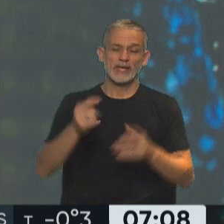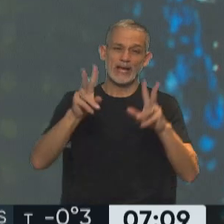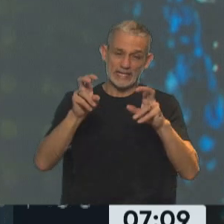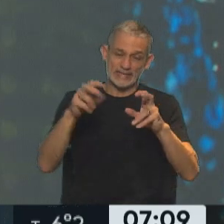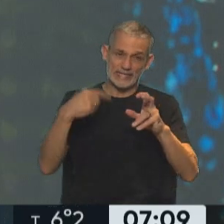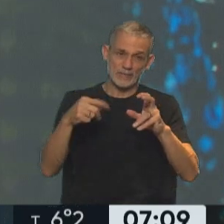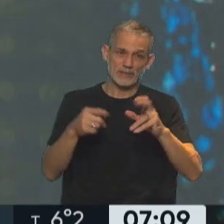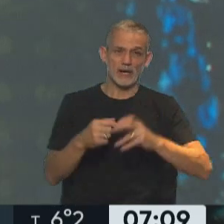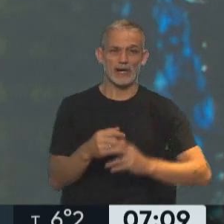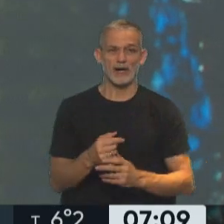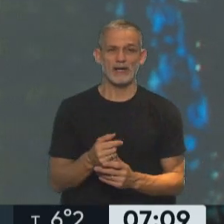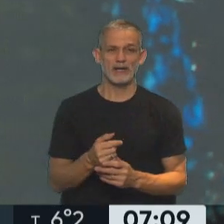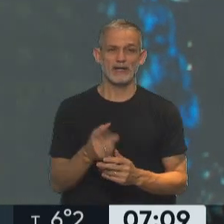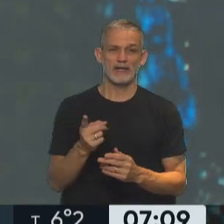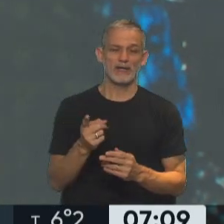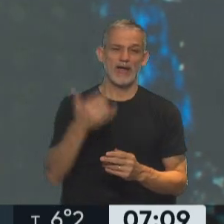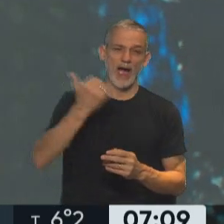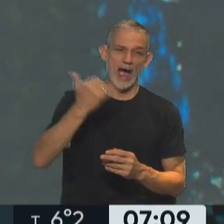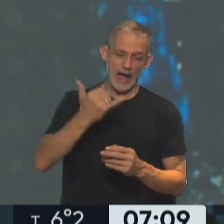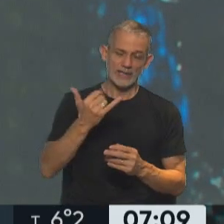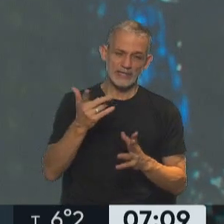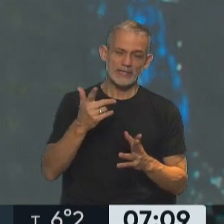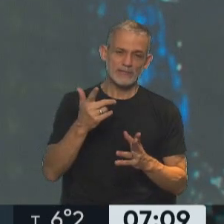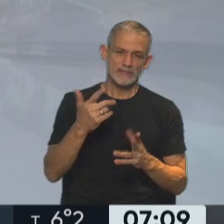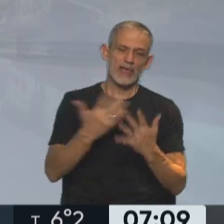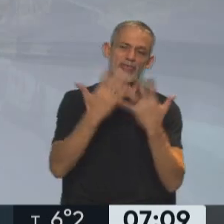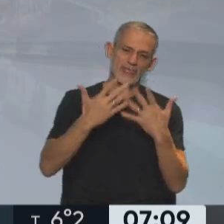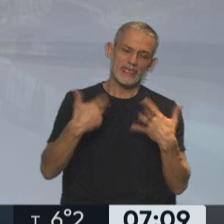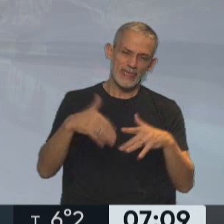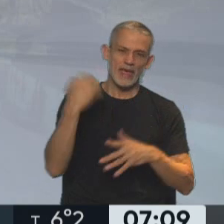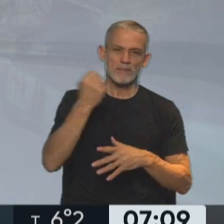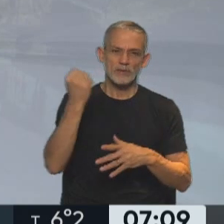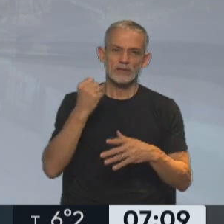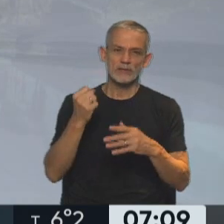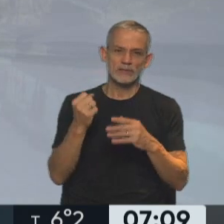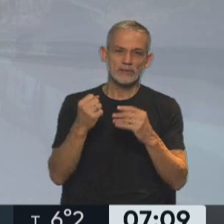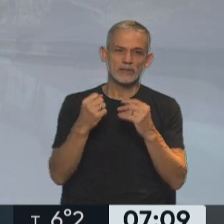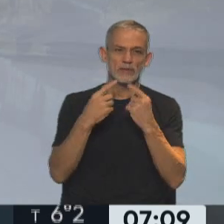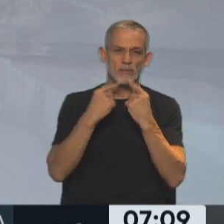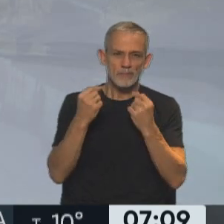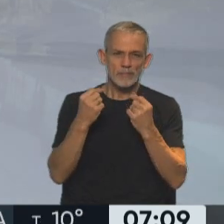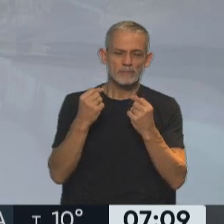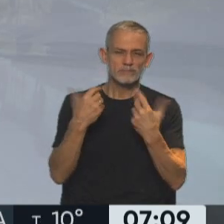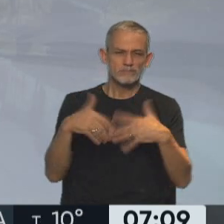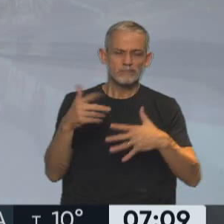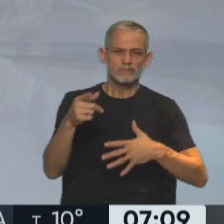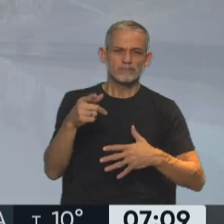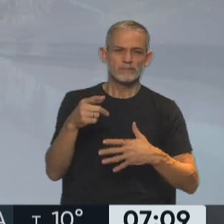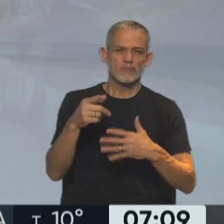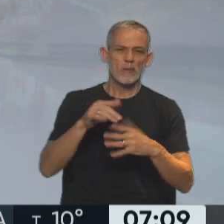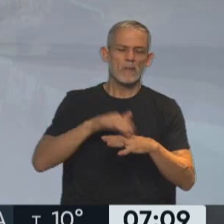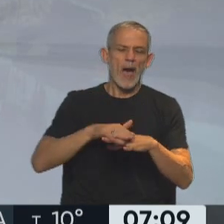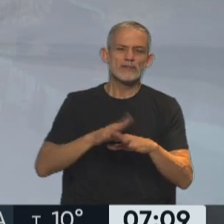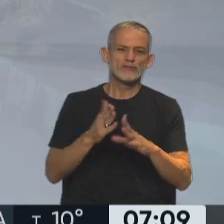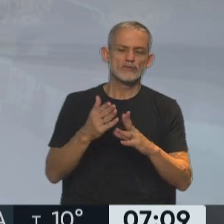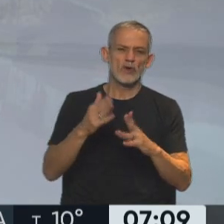emergente del día de hoy, de la protesta, lo que después, hay un tema de base que es